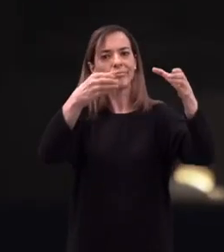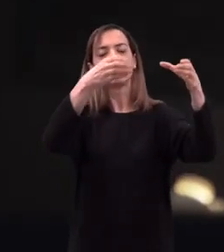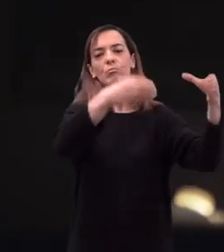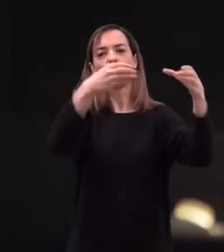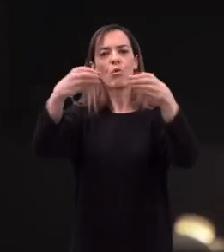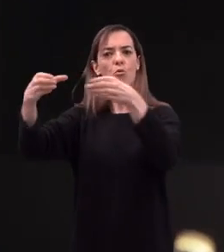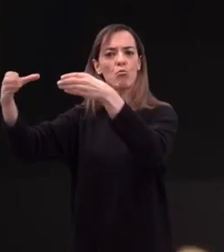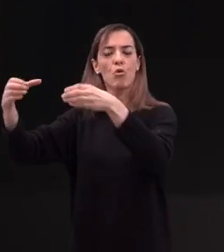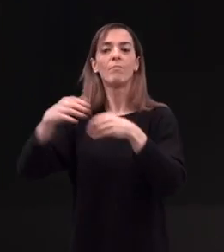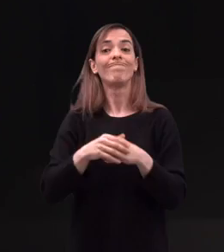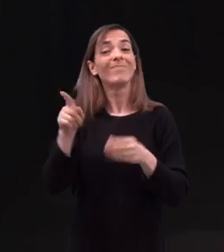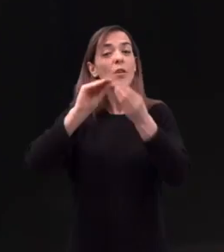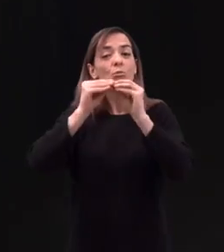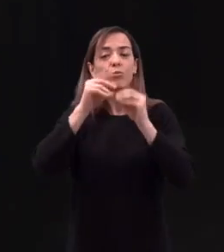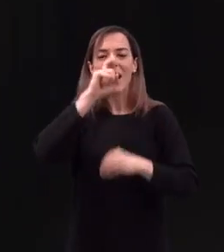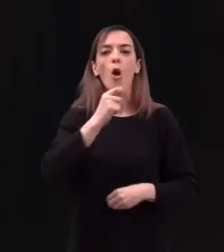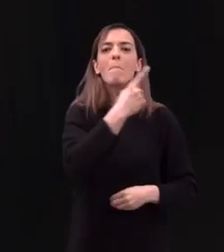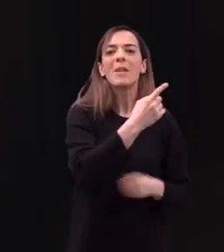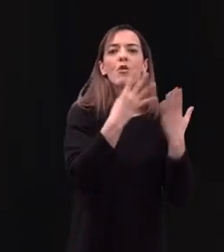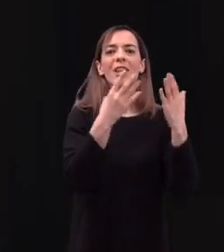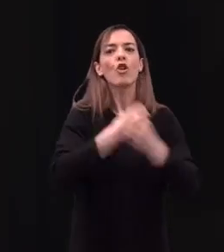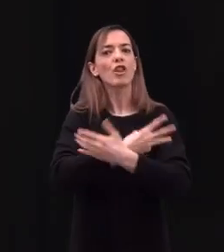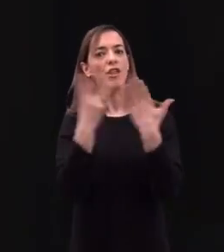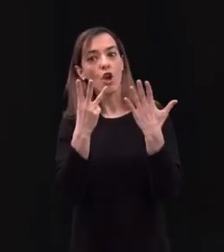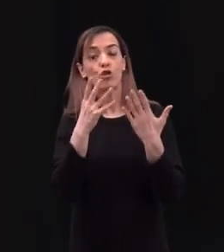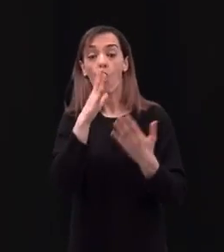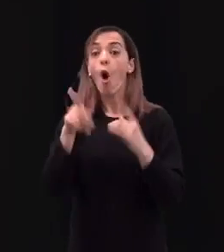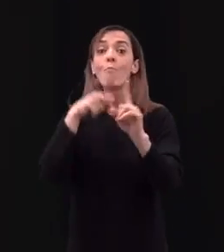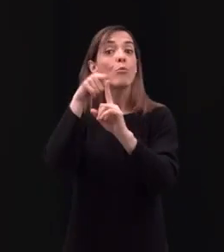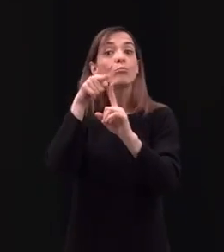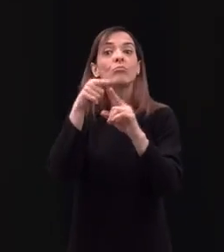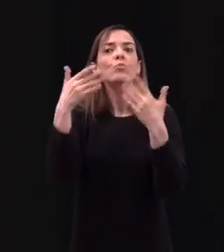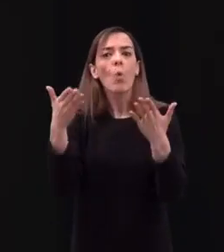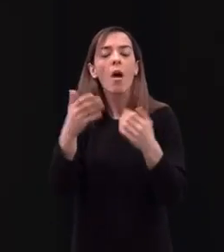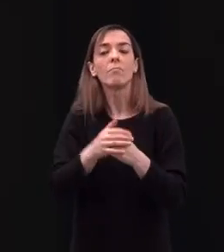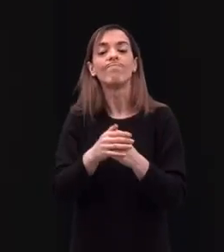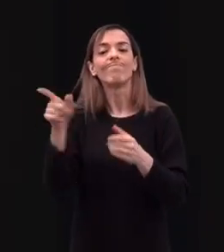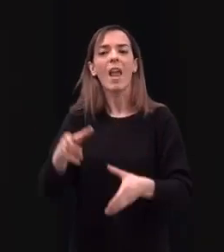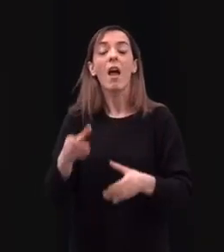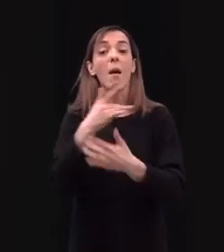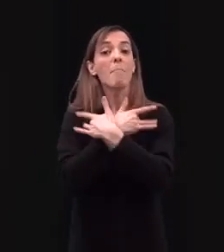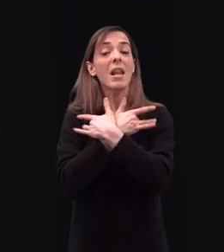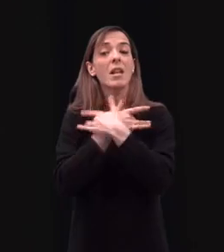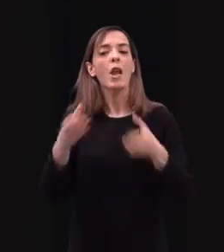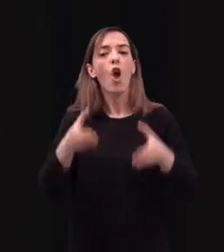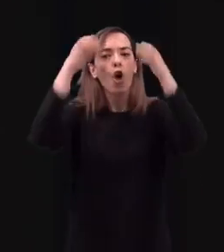Realizadas en 1918 con motivo de la coronación canónica de la Virgen.